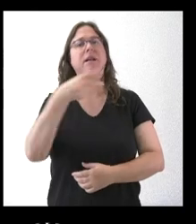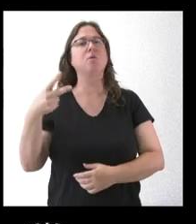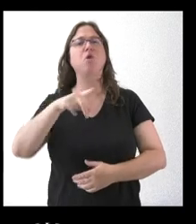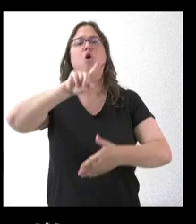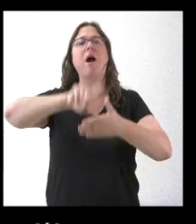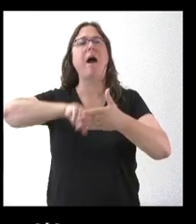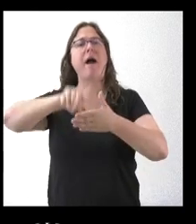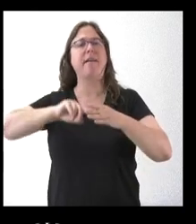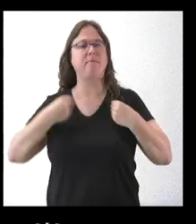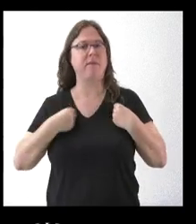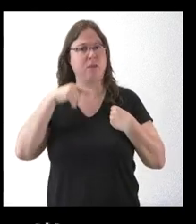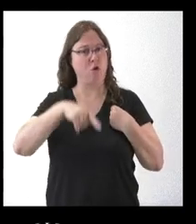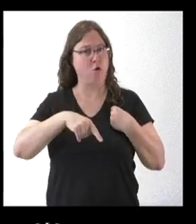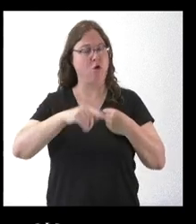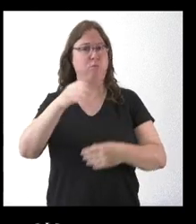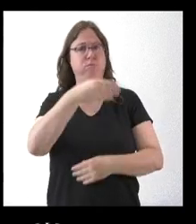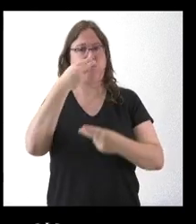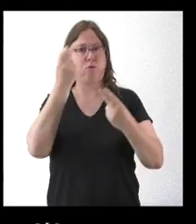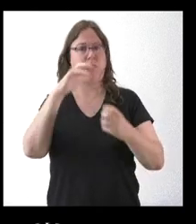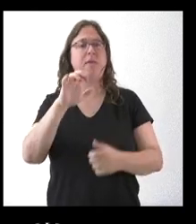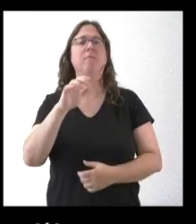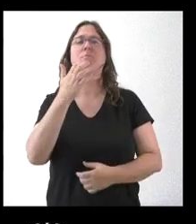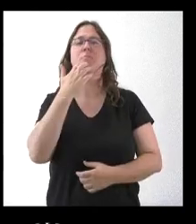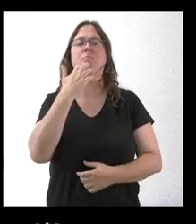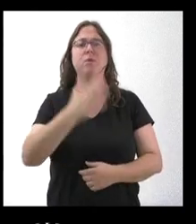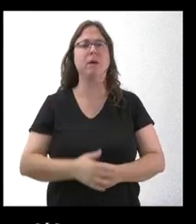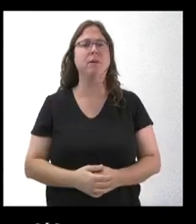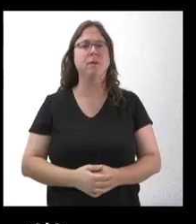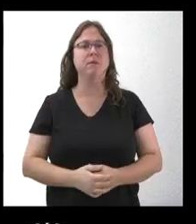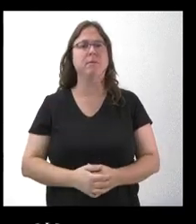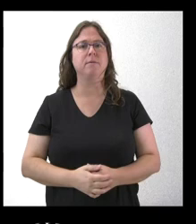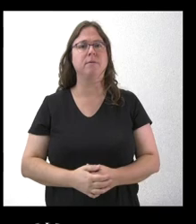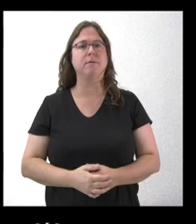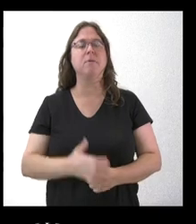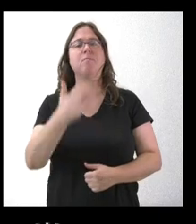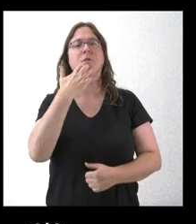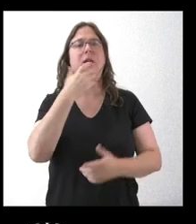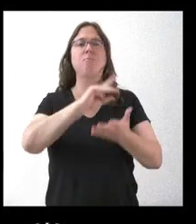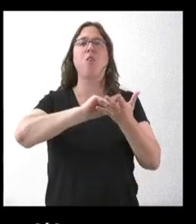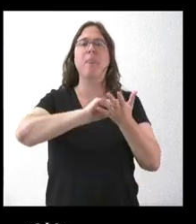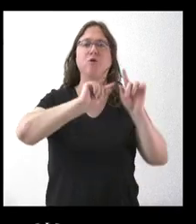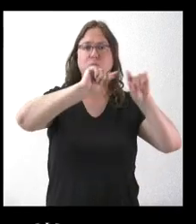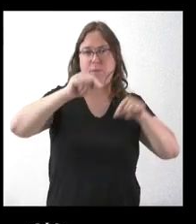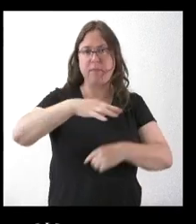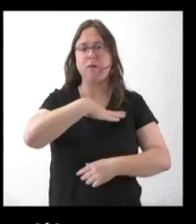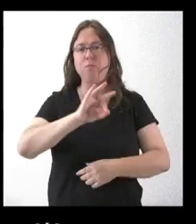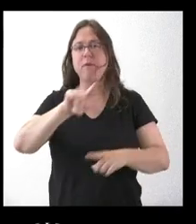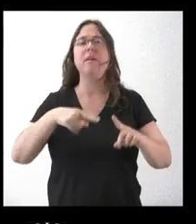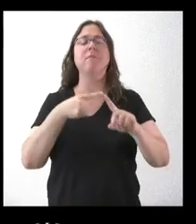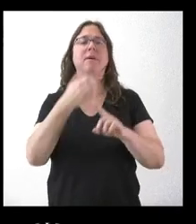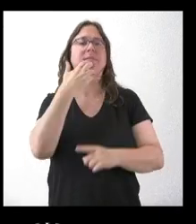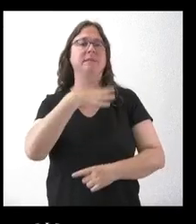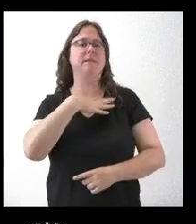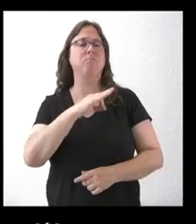viviendas que sale hoy en el boletín. Por ejemplo, no sé si nos pueden dar los datos por provincias y si nos pueden decir cuándo se